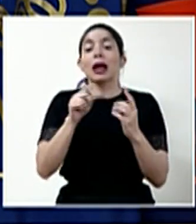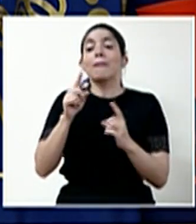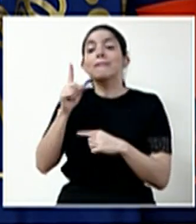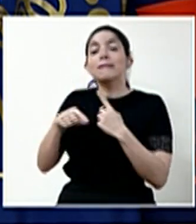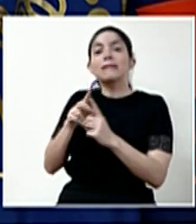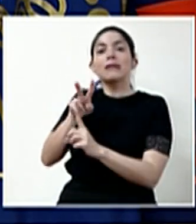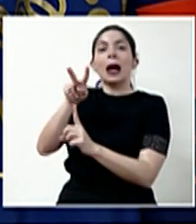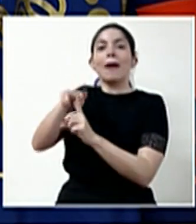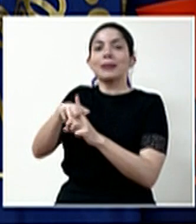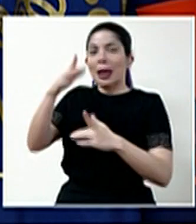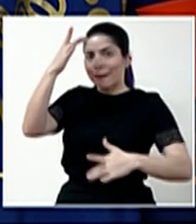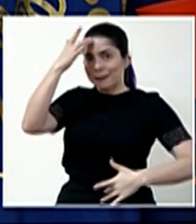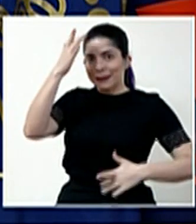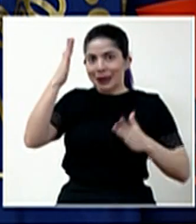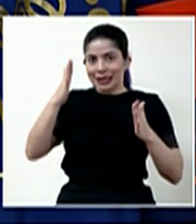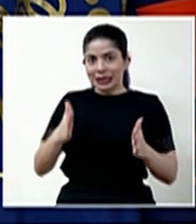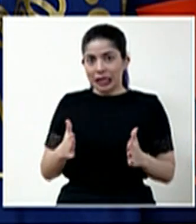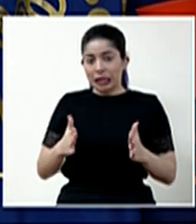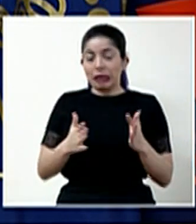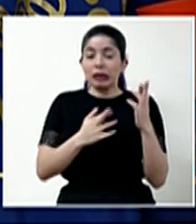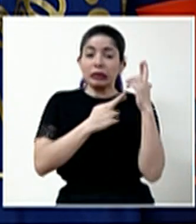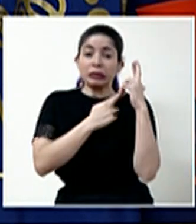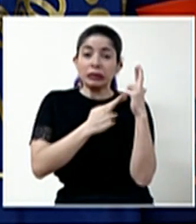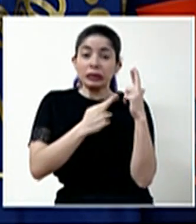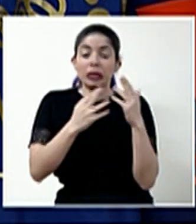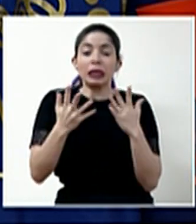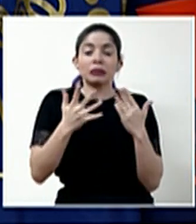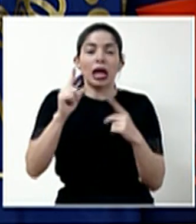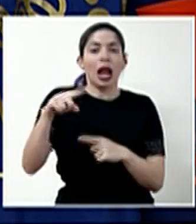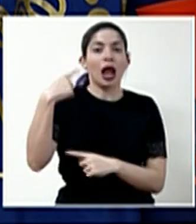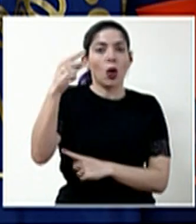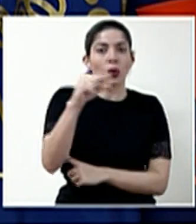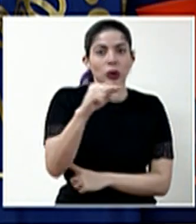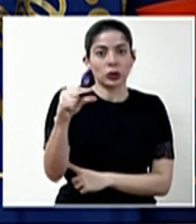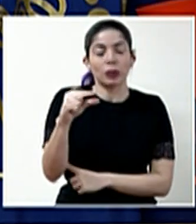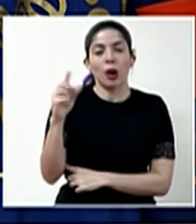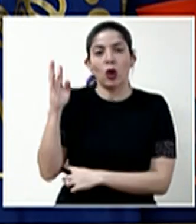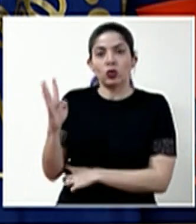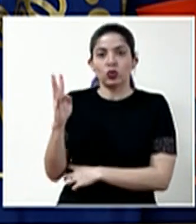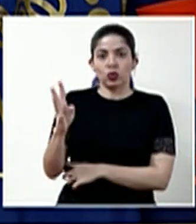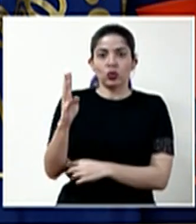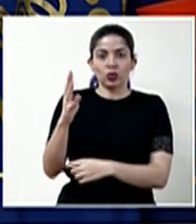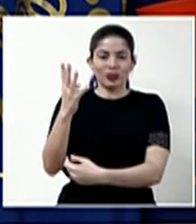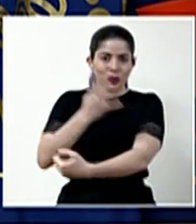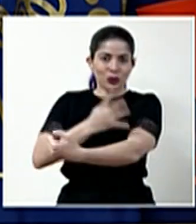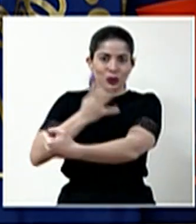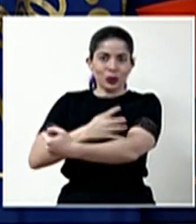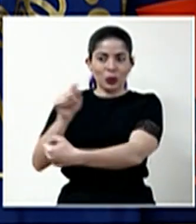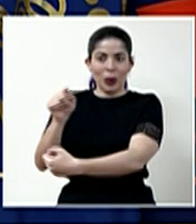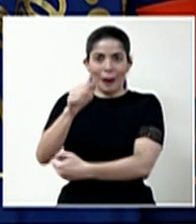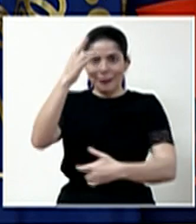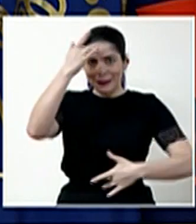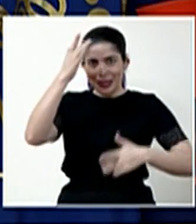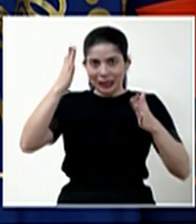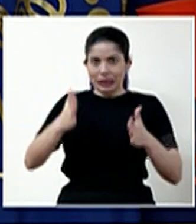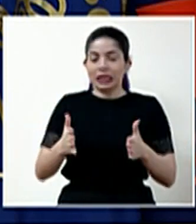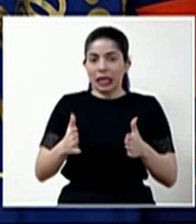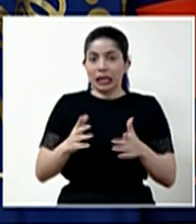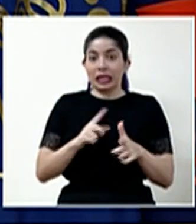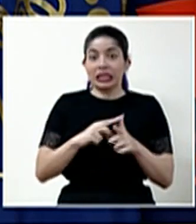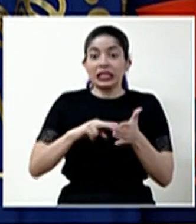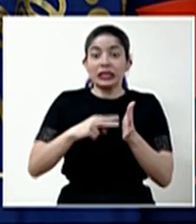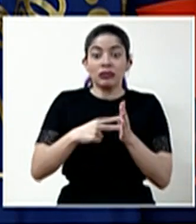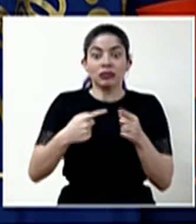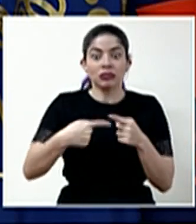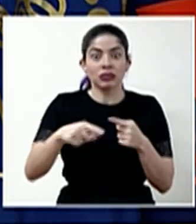esperamos que tan pronto como la semana entrante. Así que esto es algo que tiene vísperas de que